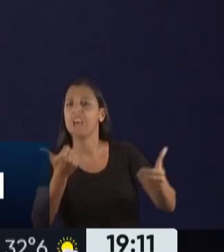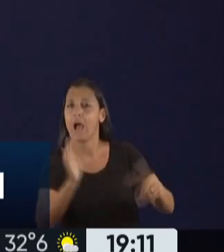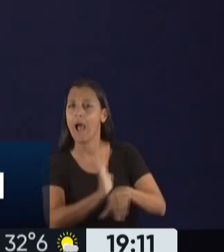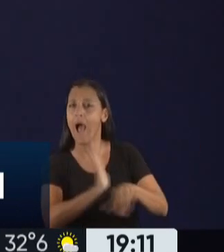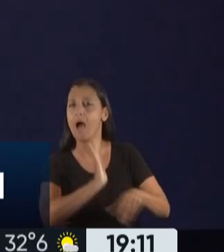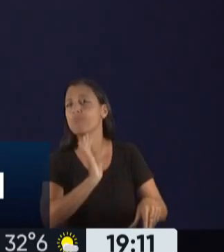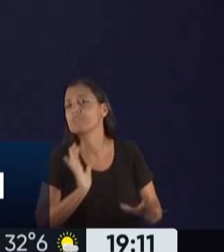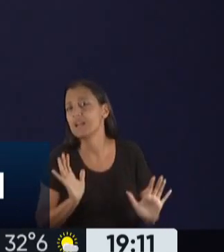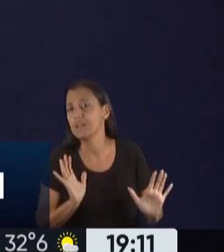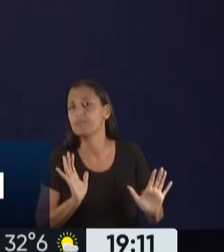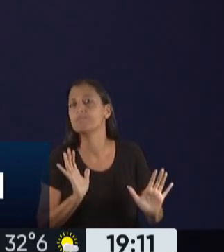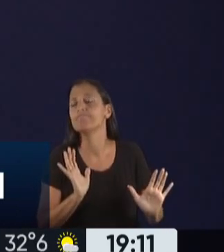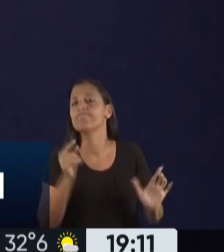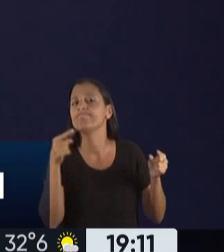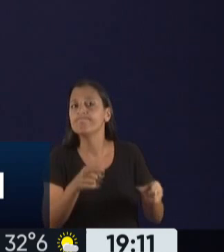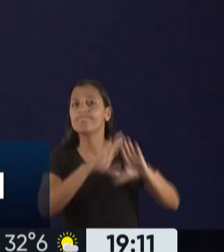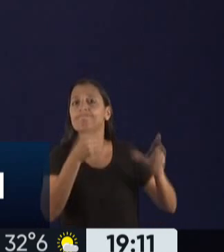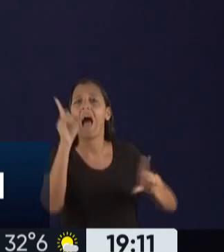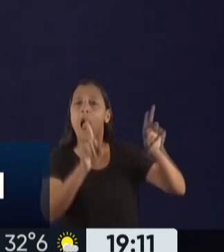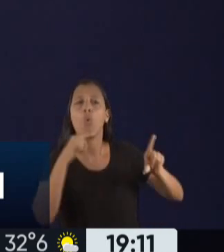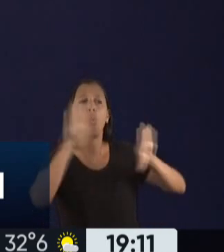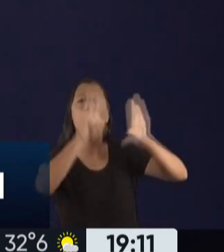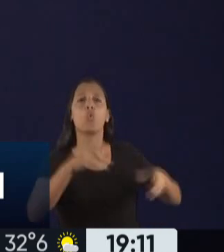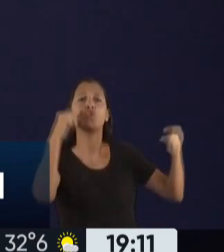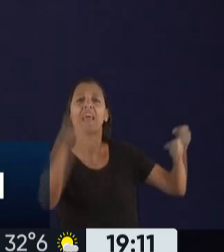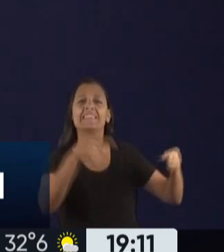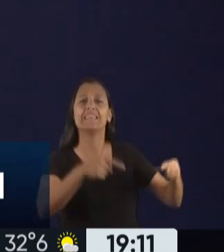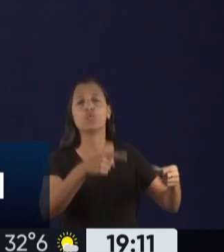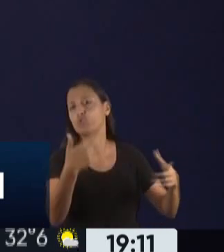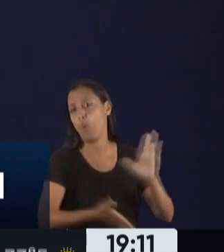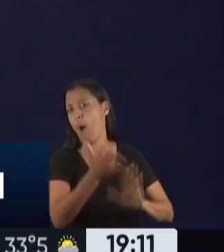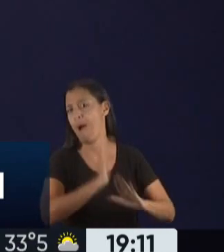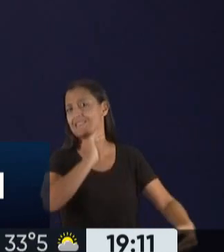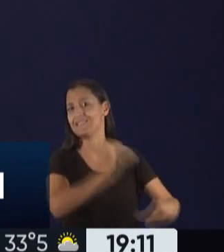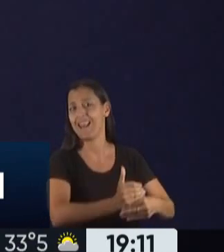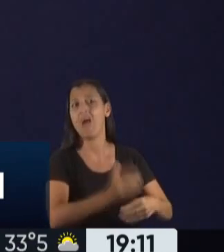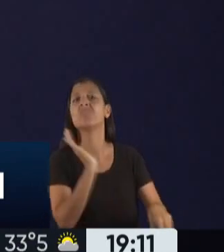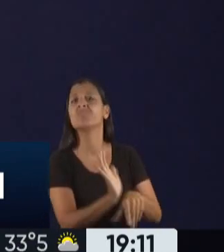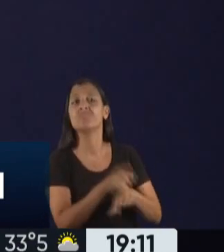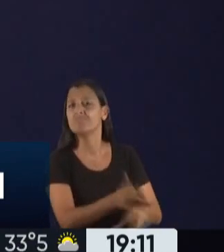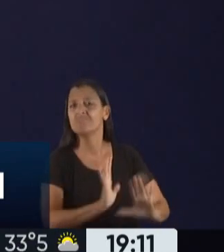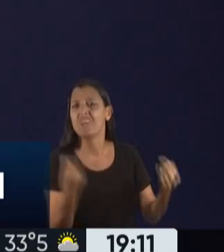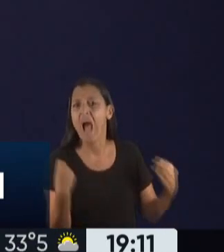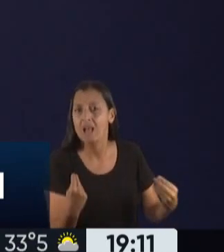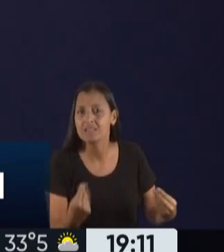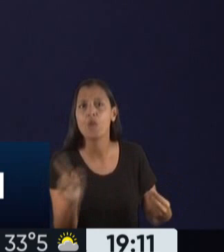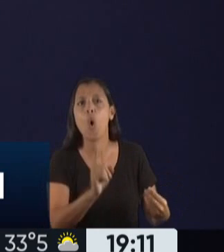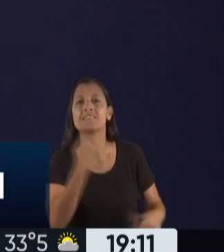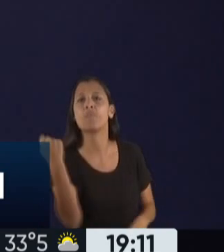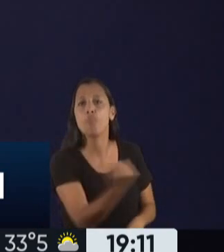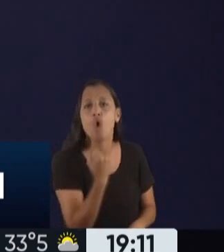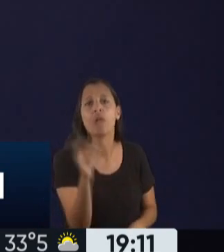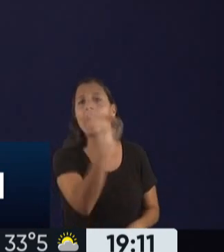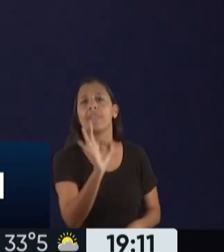o no sirven absolutamente para nada, o son grandes cajas de la política, o son